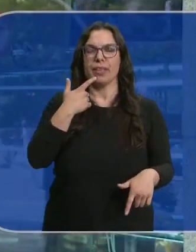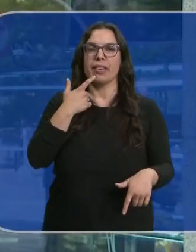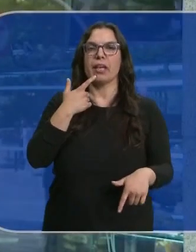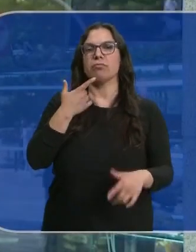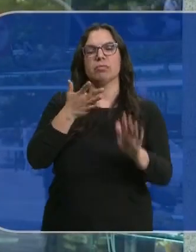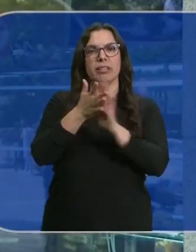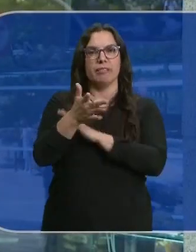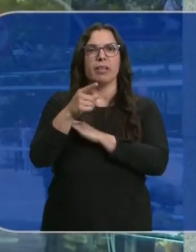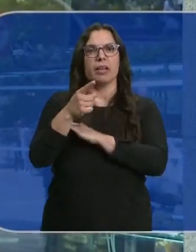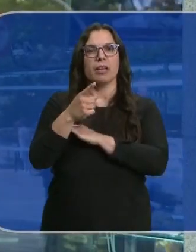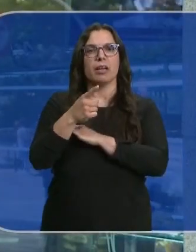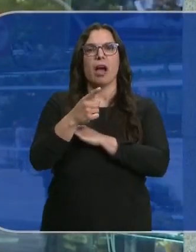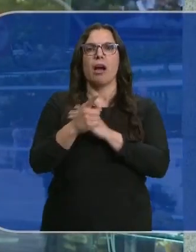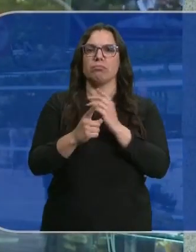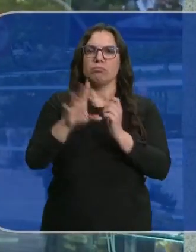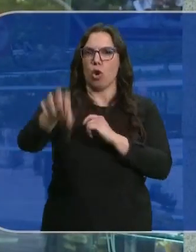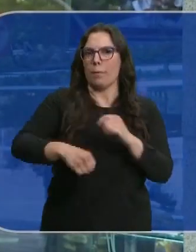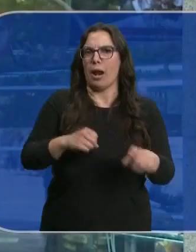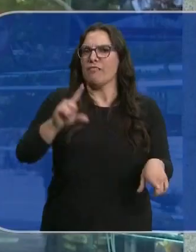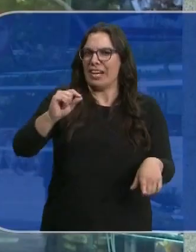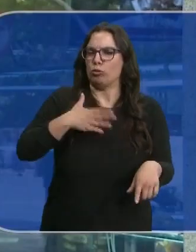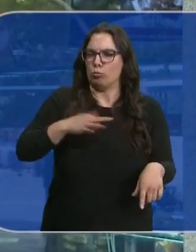estos siguen siendo productos asequibles.